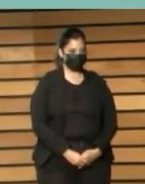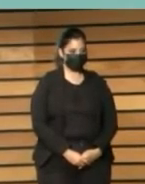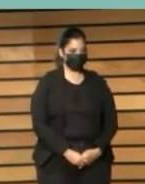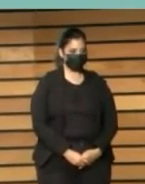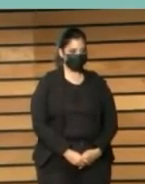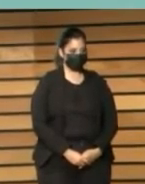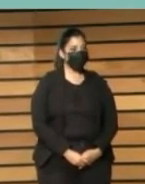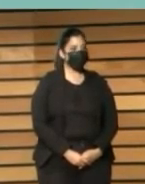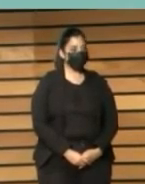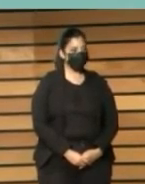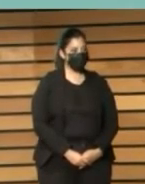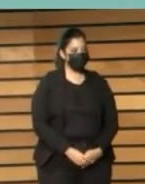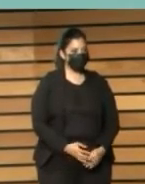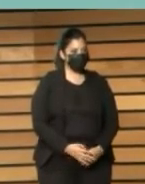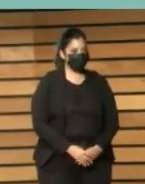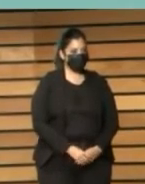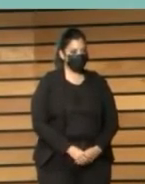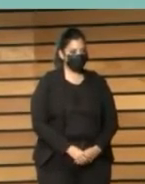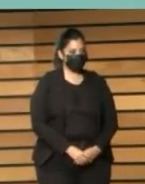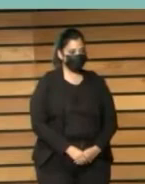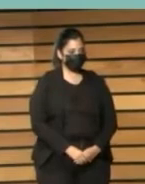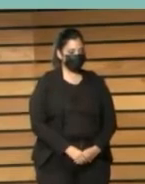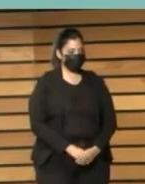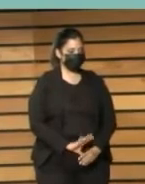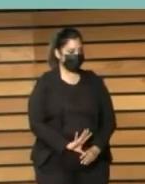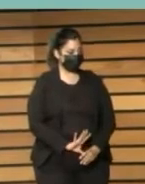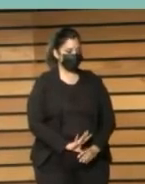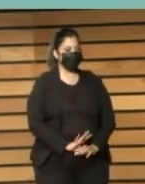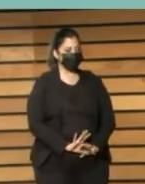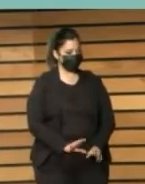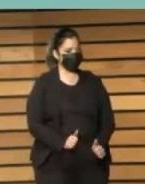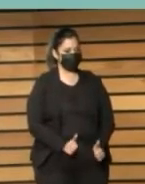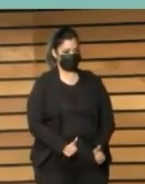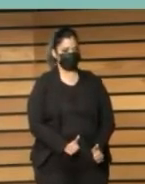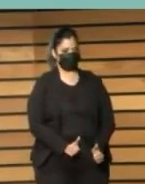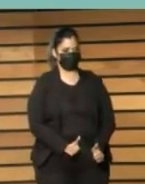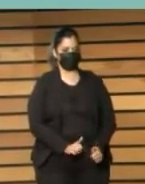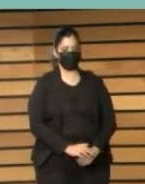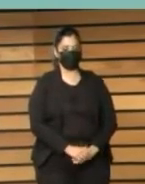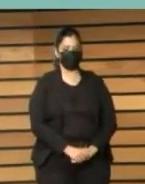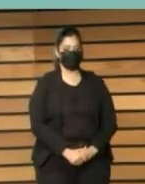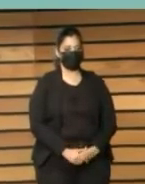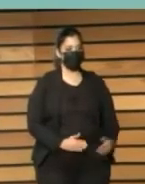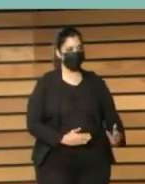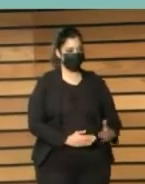Espero que el libro salte. Es lo que me tenía preocupada. Gracias.